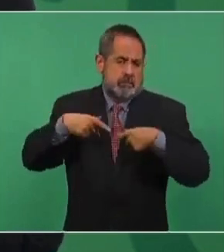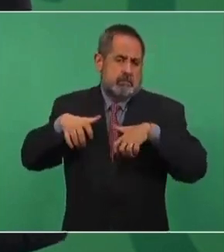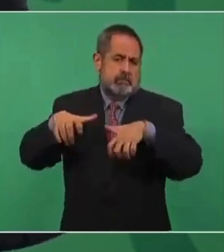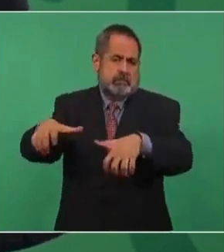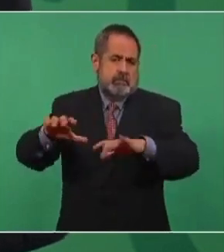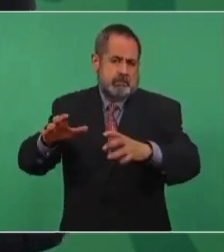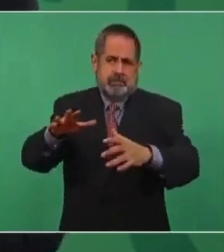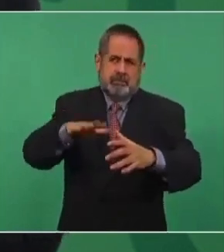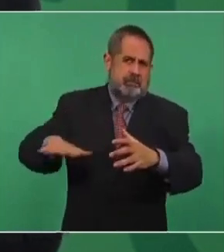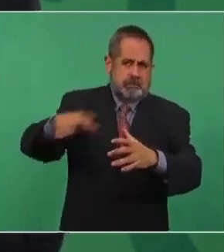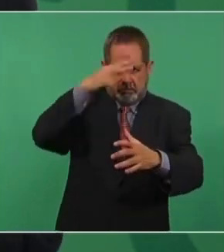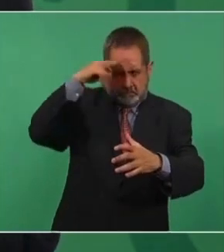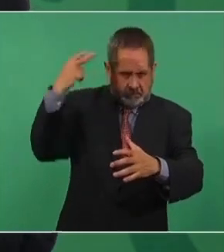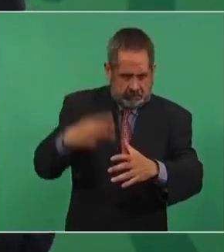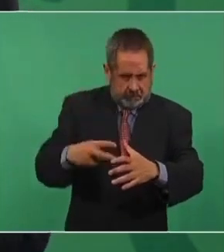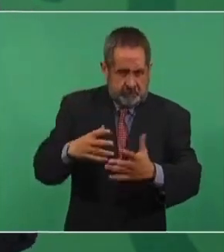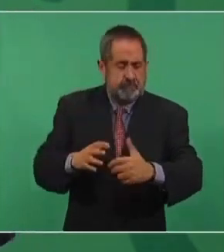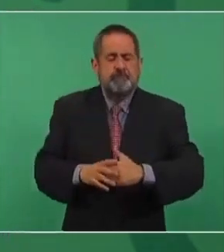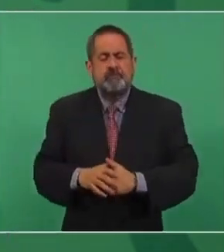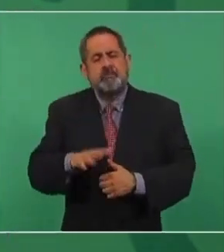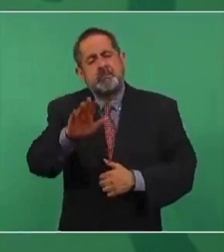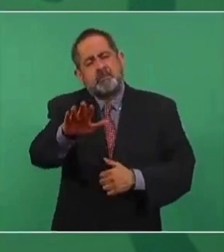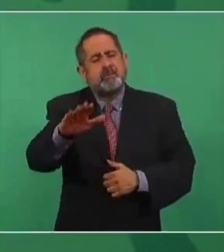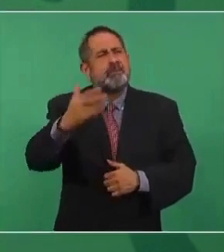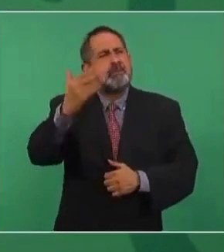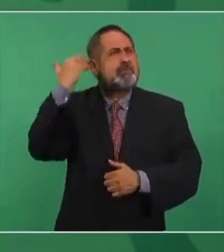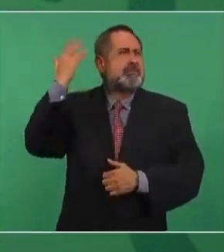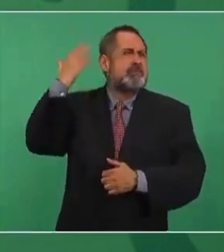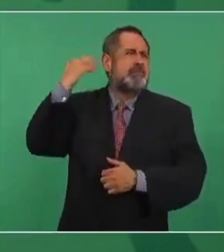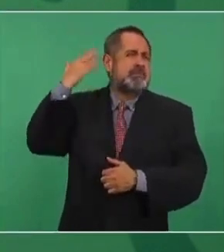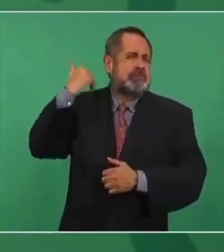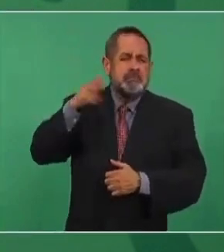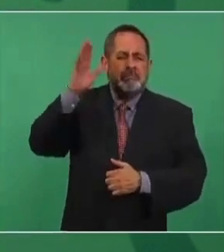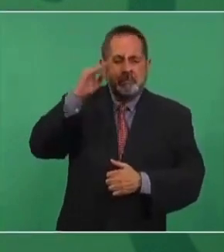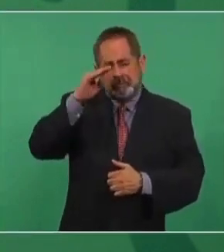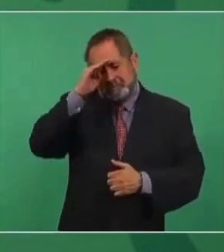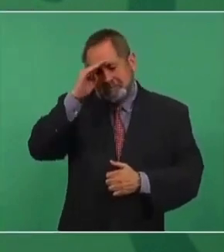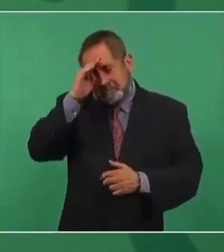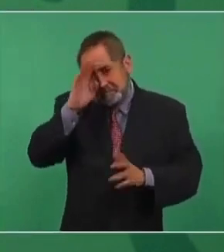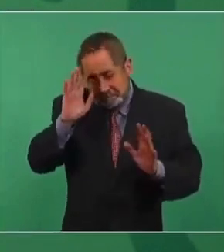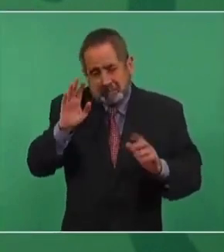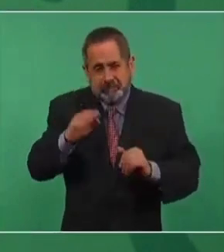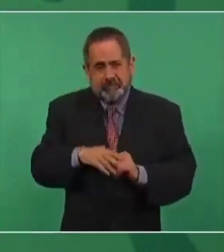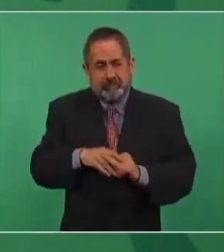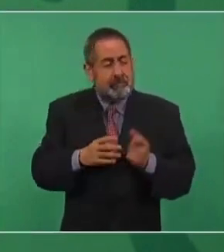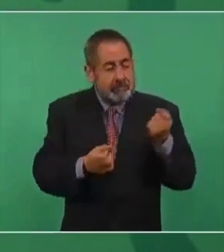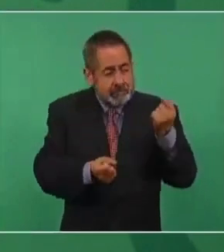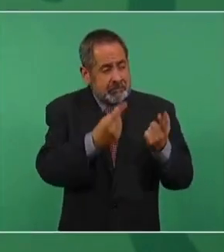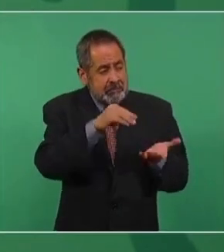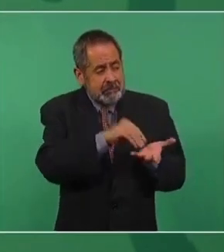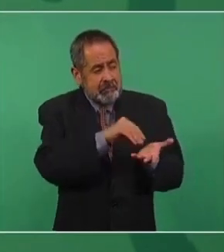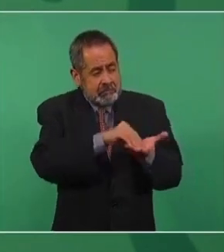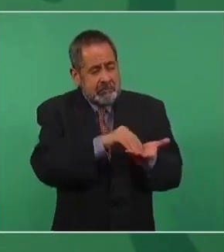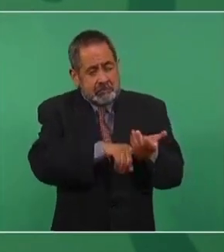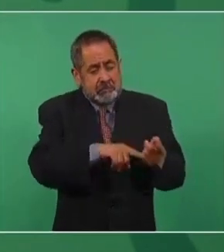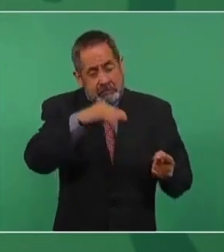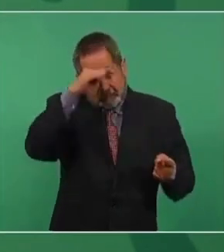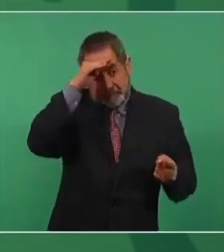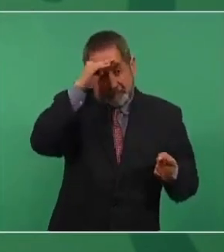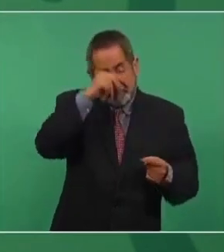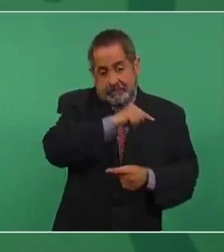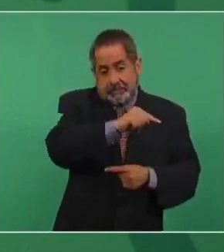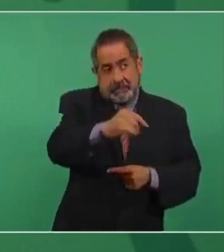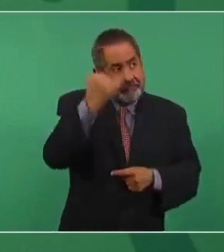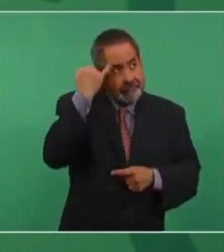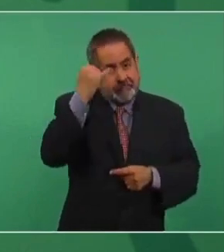Durante mucho tiempo se pensó y algunos todavía siguen con